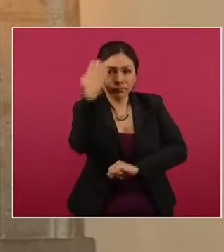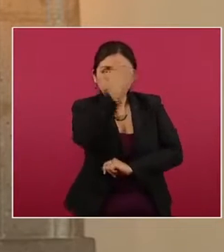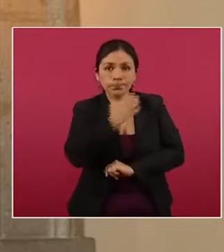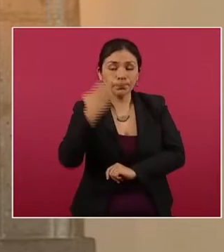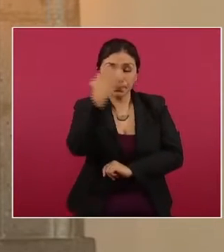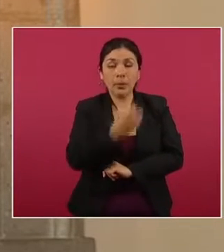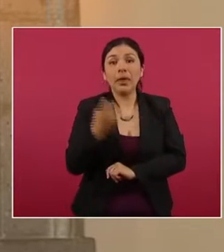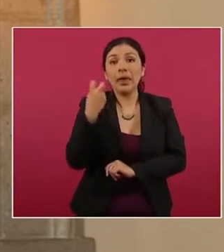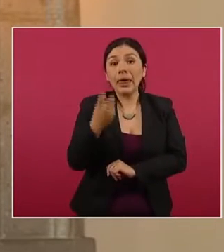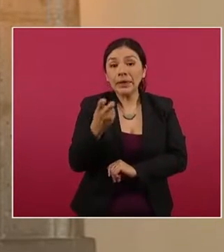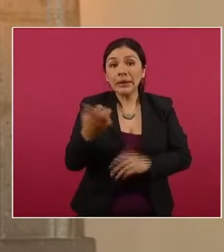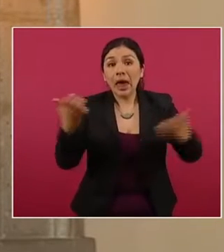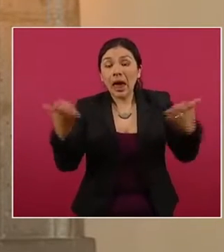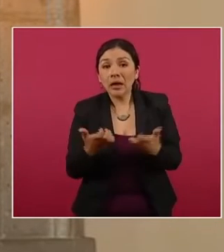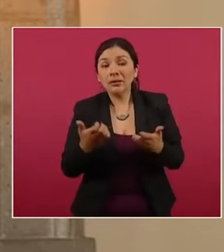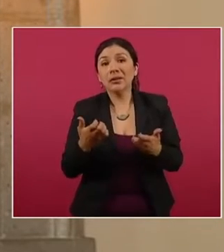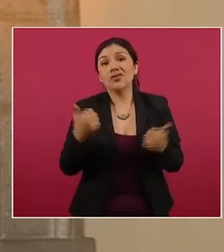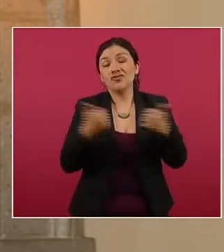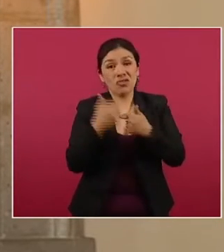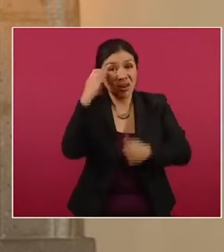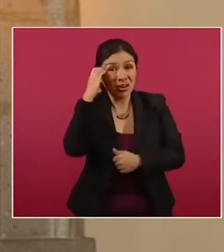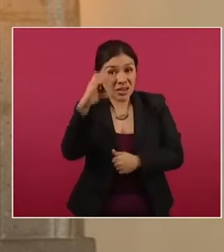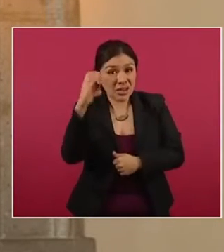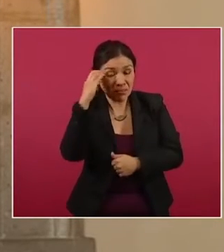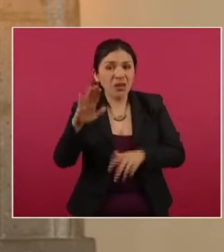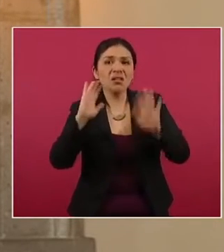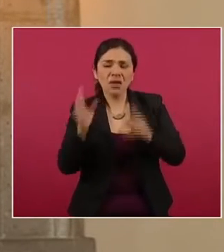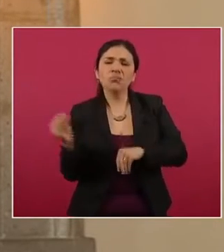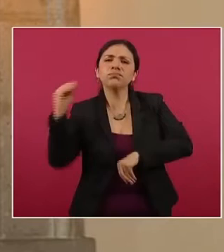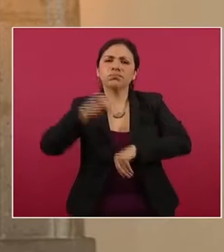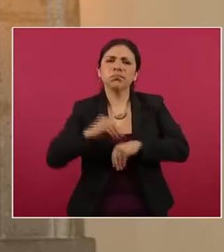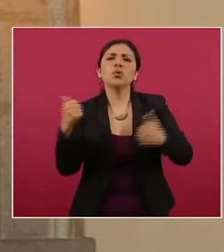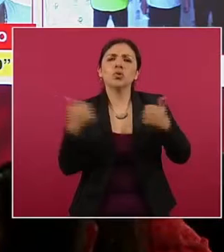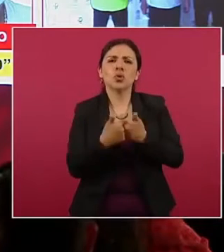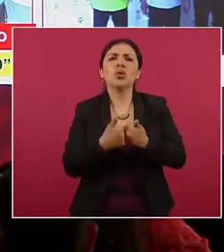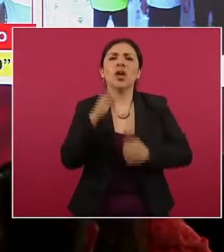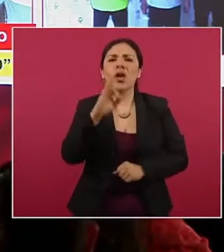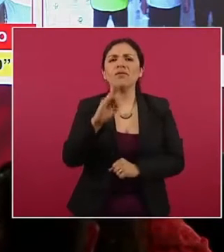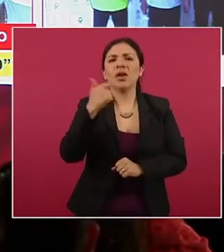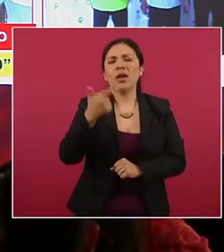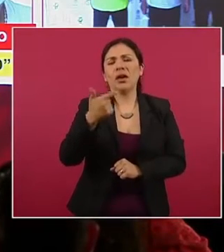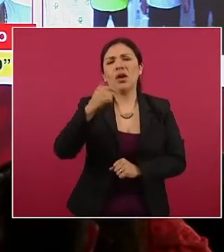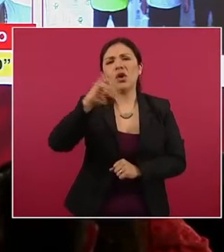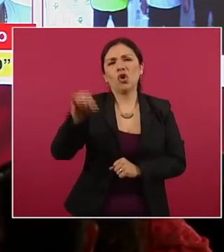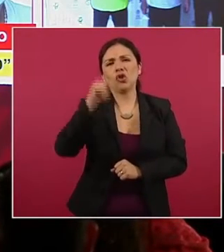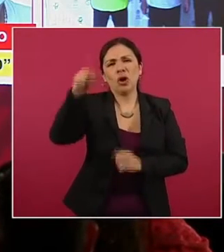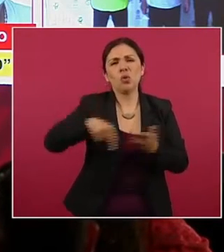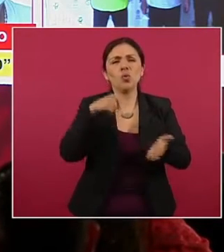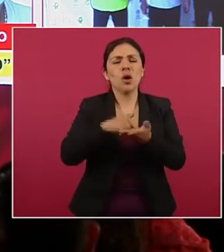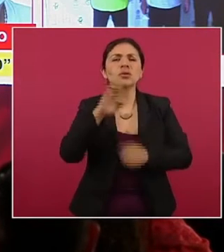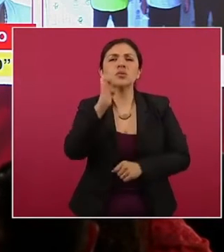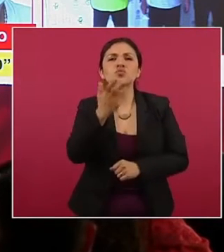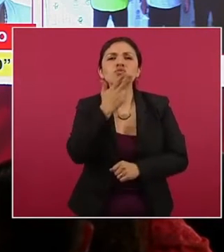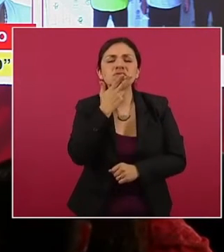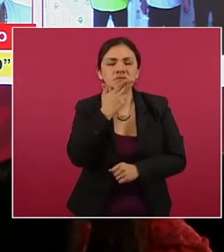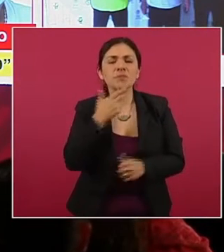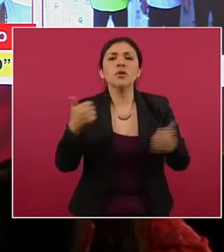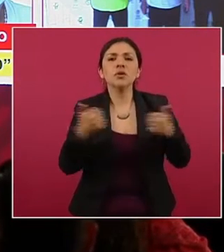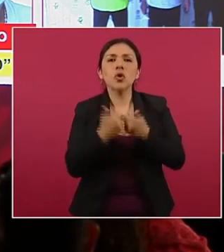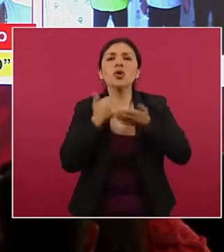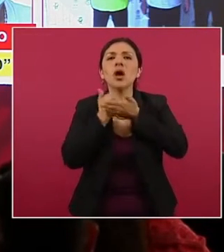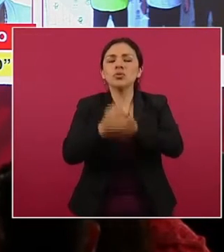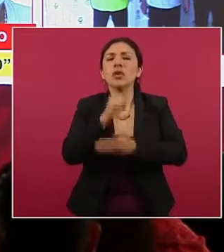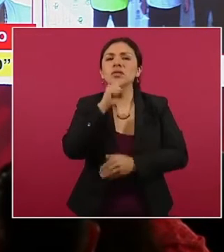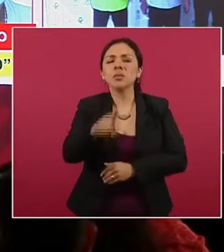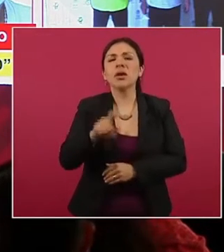donde los delitos fueron imputados por la Fiscalía General de Justicia de Chihuahua, se auxilió por